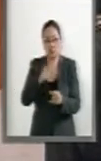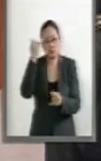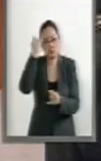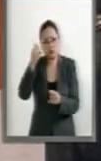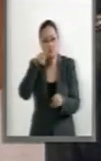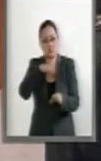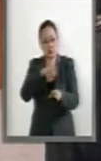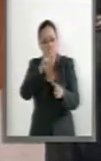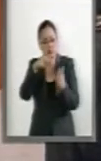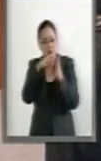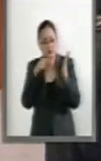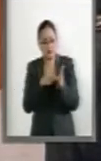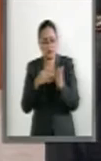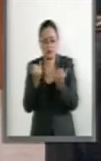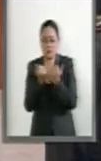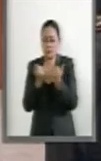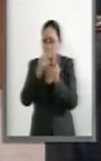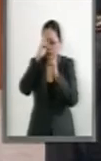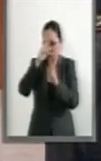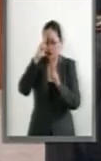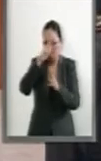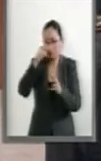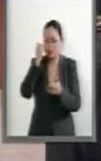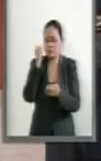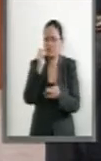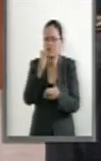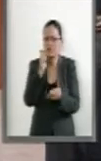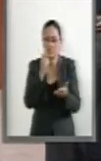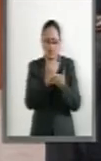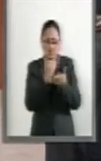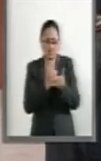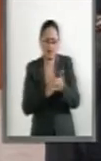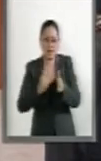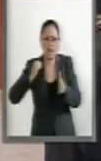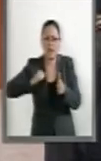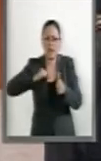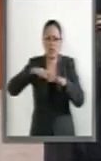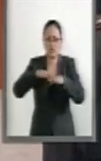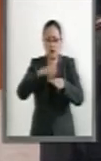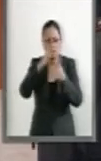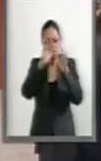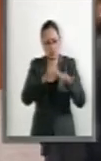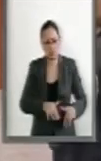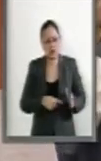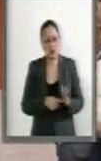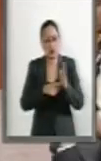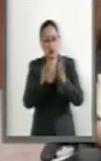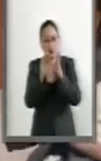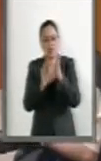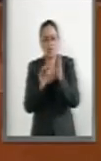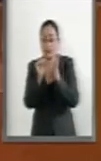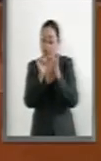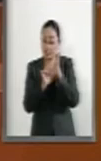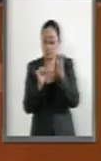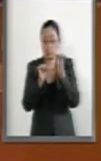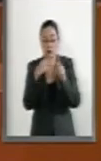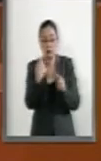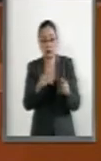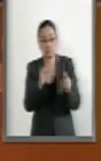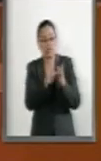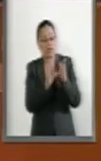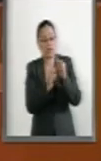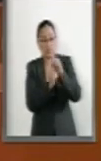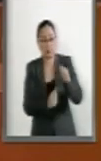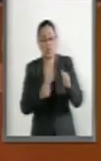espíritu de estas normas y respetar las raíces históricas procedentes a la redacción de este artículo constitucional. Y por último,